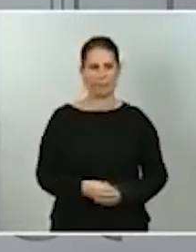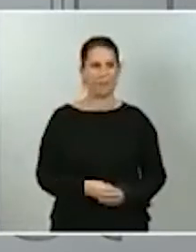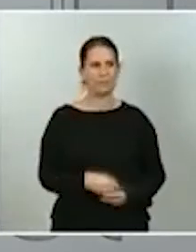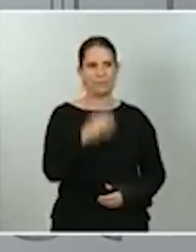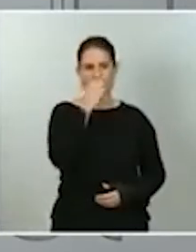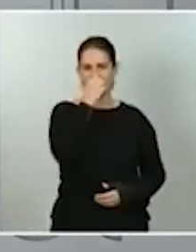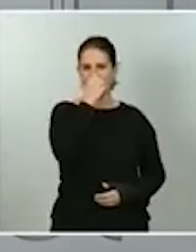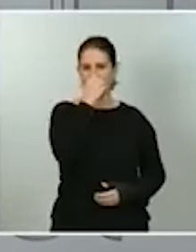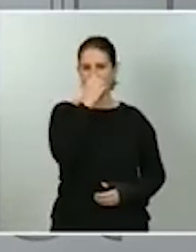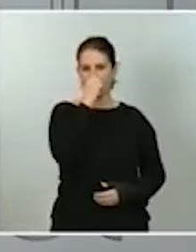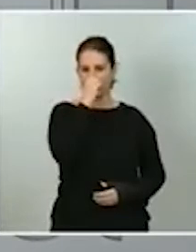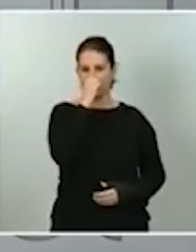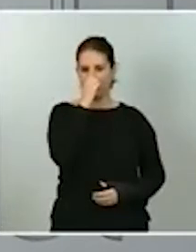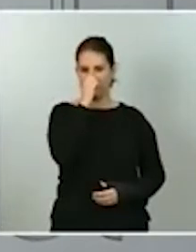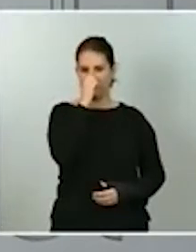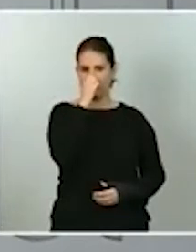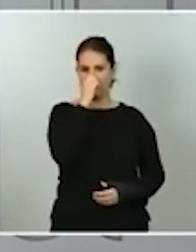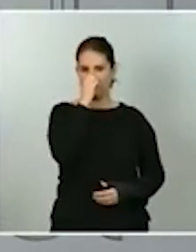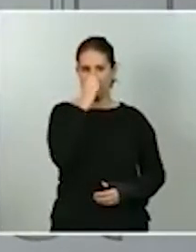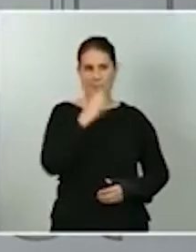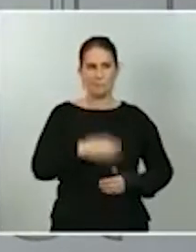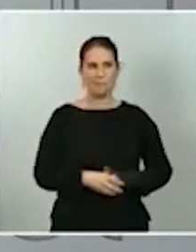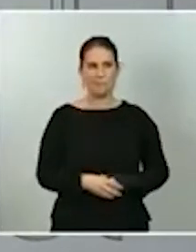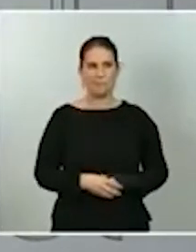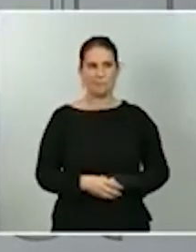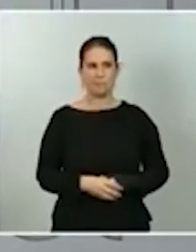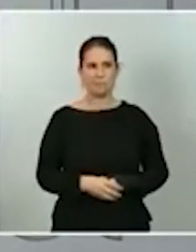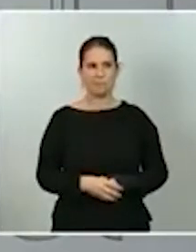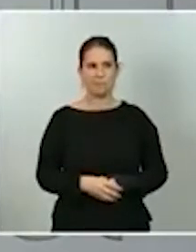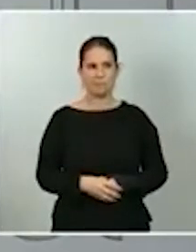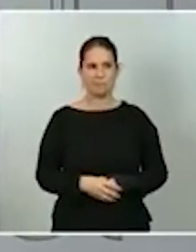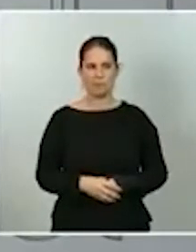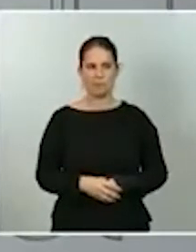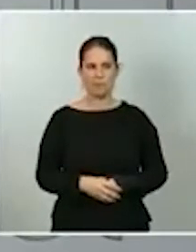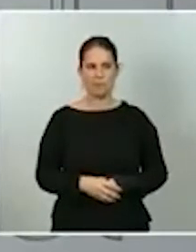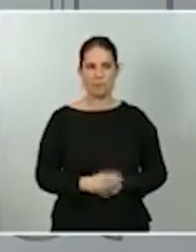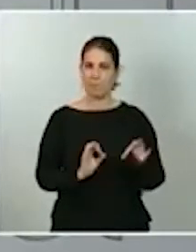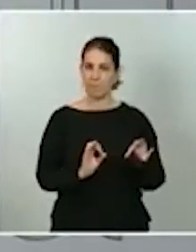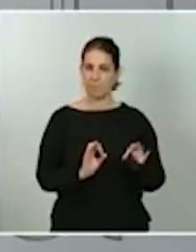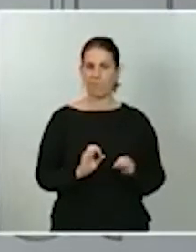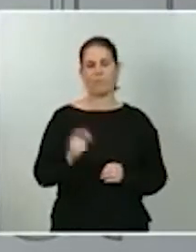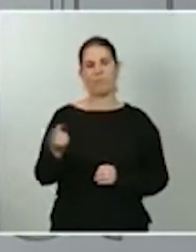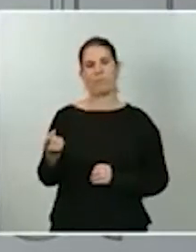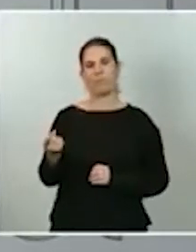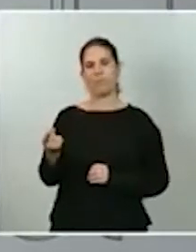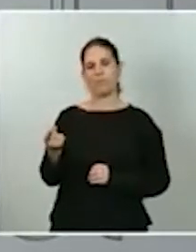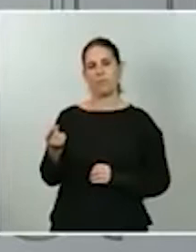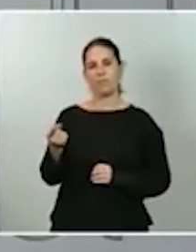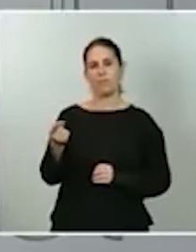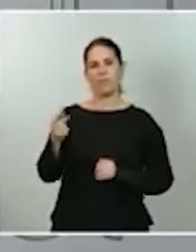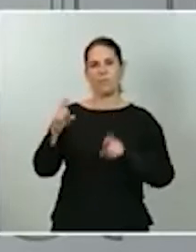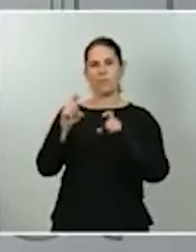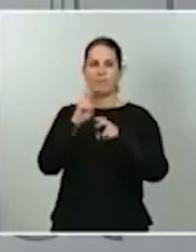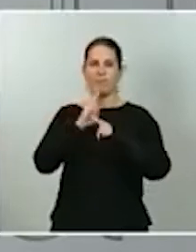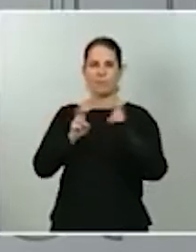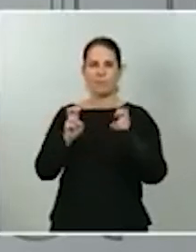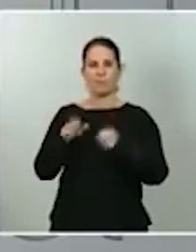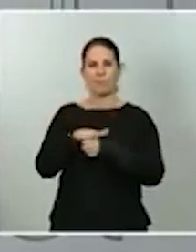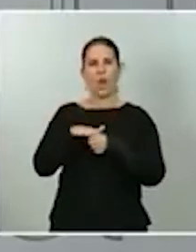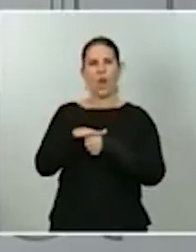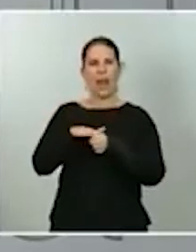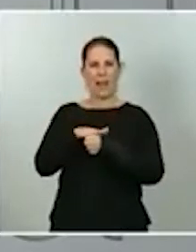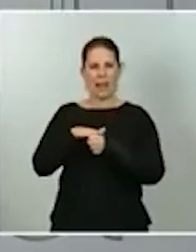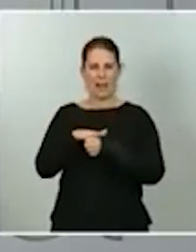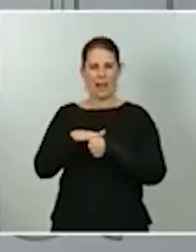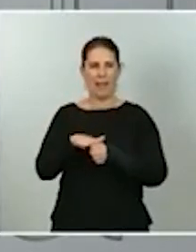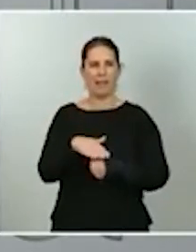Esto es lo que le puedo comentar y en relación con las entidades locales y decirles que, por supuesto, el Gobierno, y